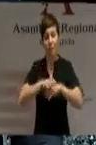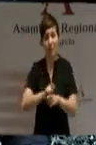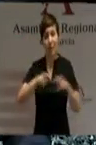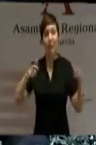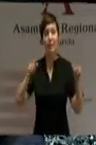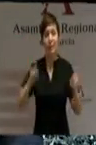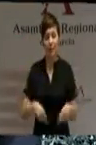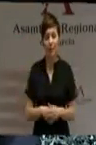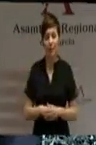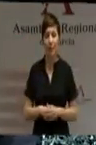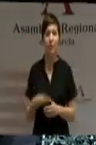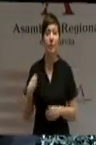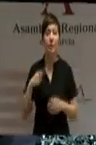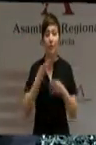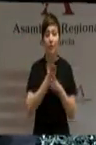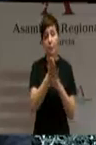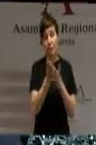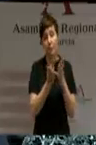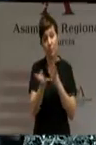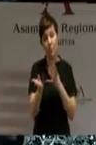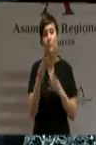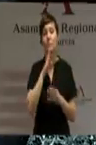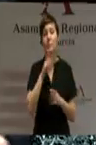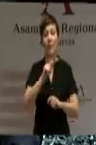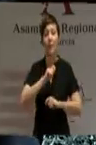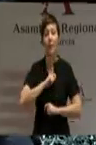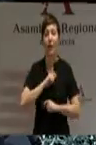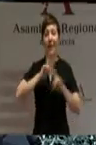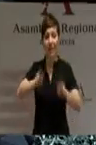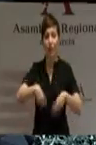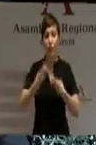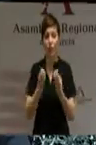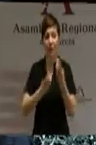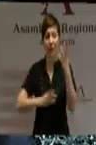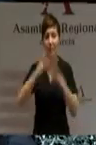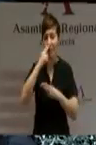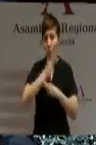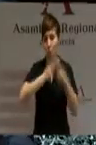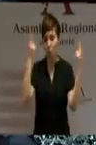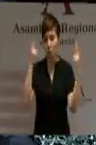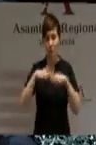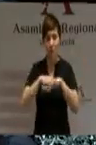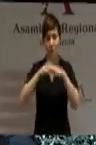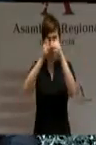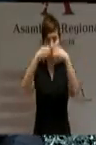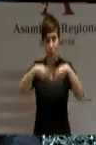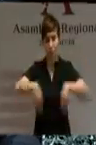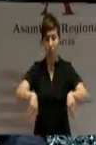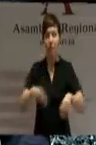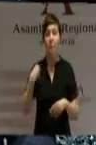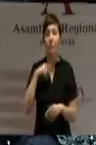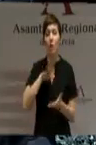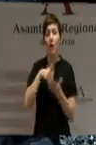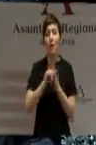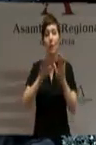Contribuirán también esos ejes a completar la reforma de la Administración Pública y a lograr la estabilidad presupuestaria, como antes decía,